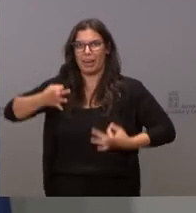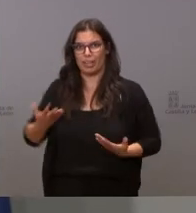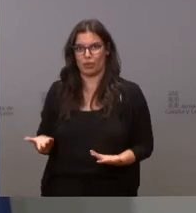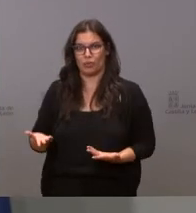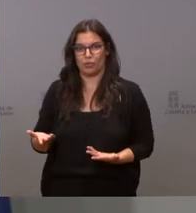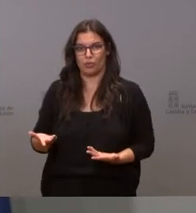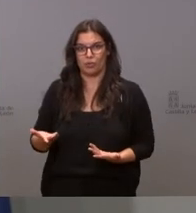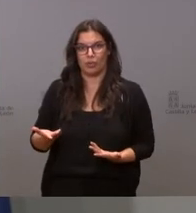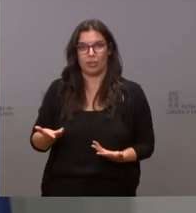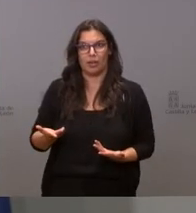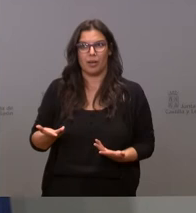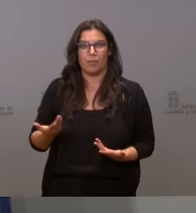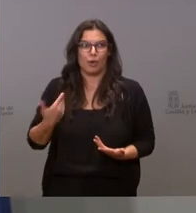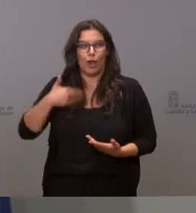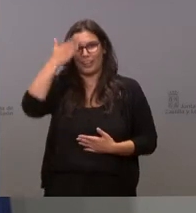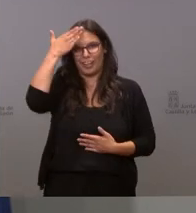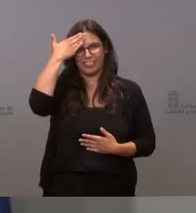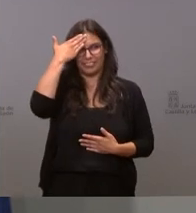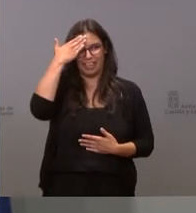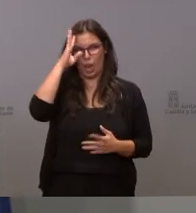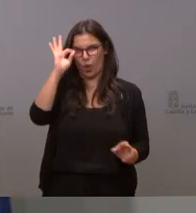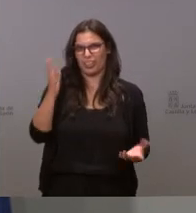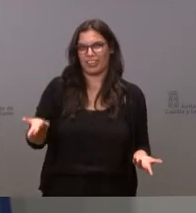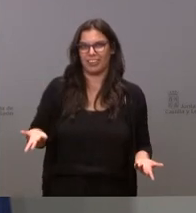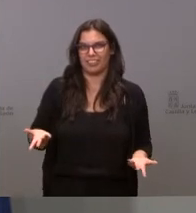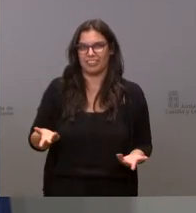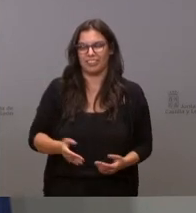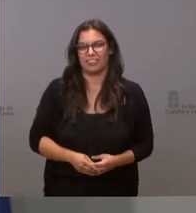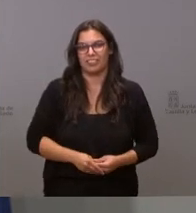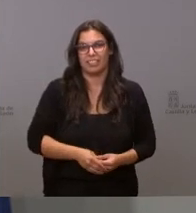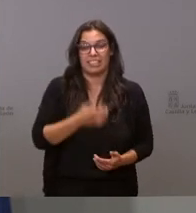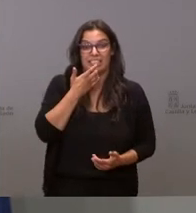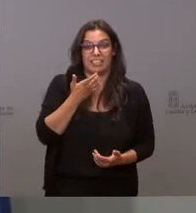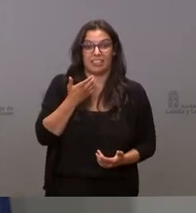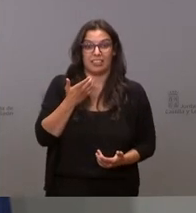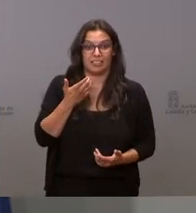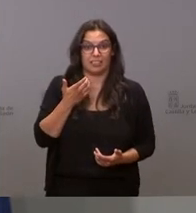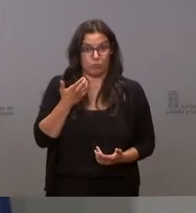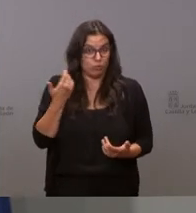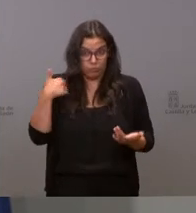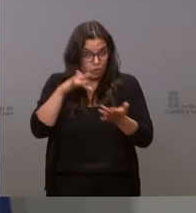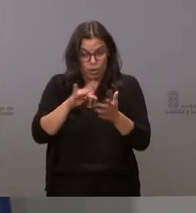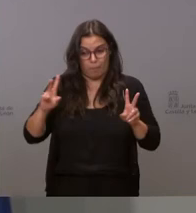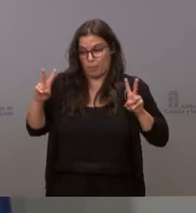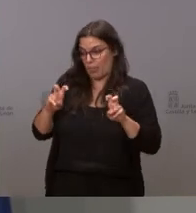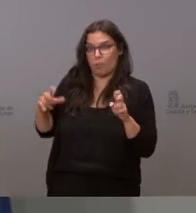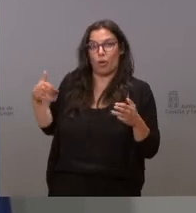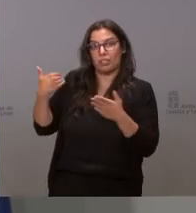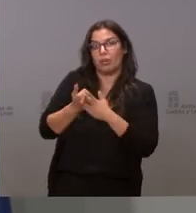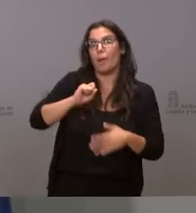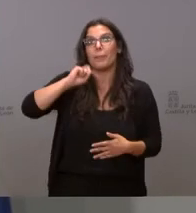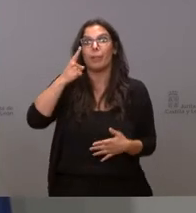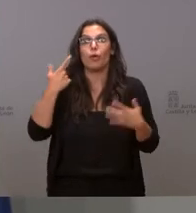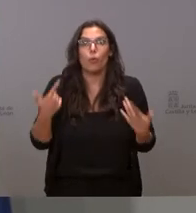perder la vida yo creo que esto es una cosa de sentido común entonces si yo y así ocurrió desde el principio ¿a quién vacunamos